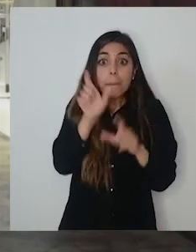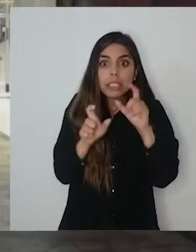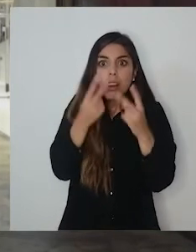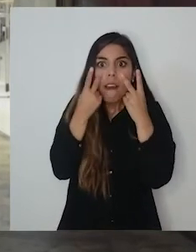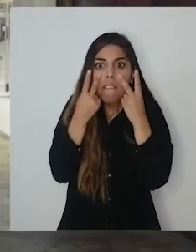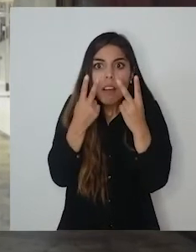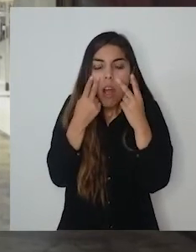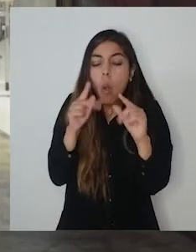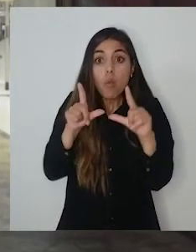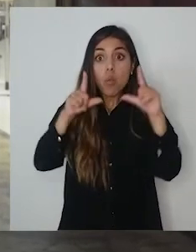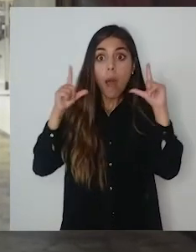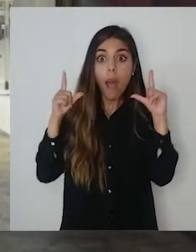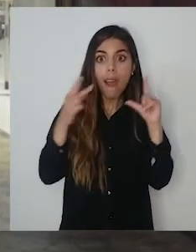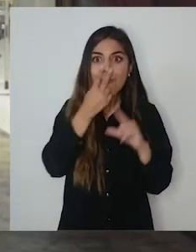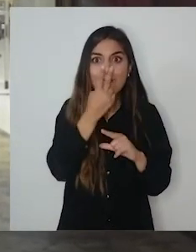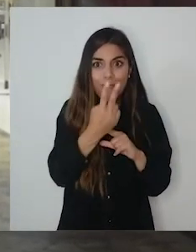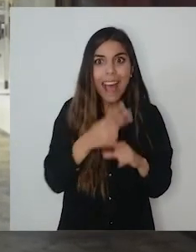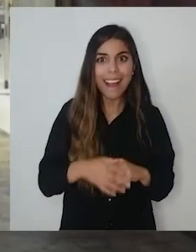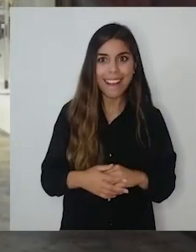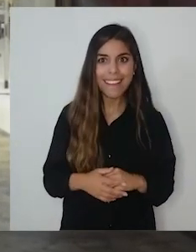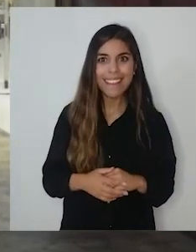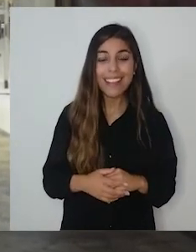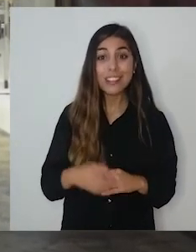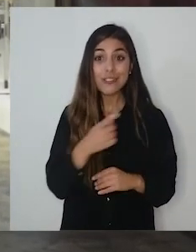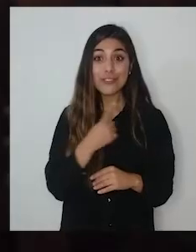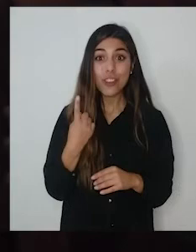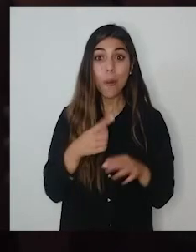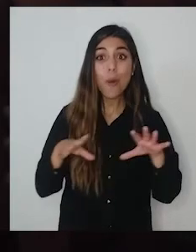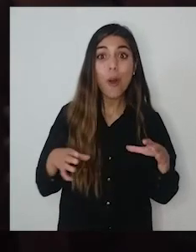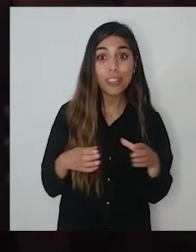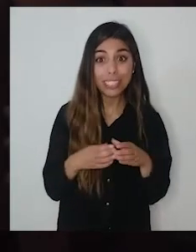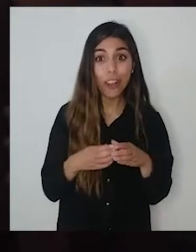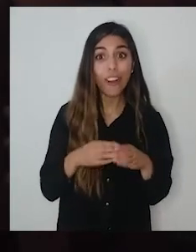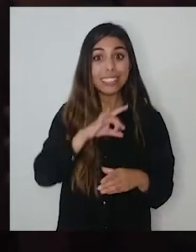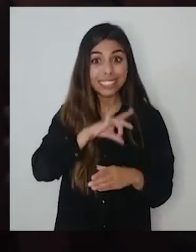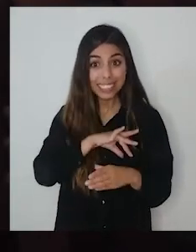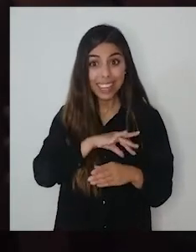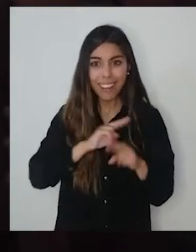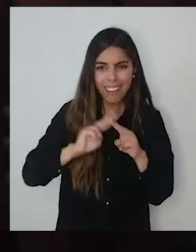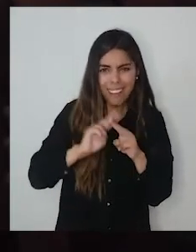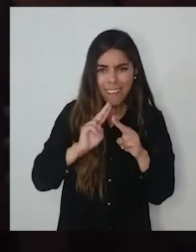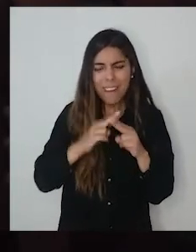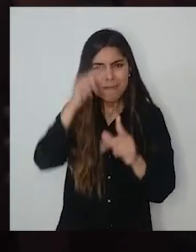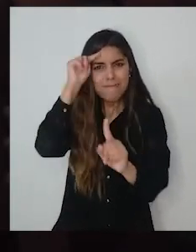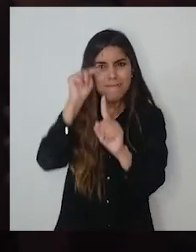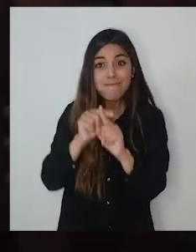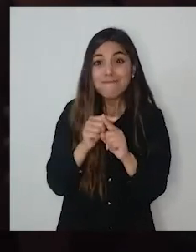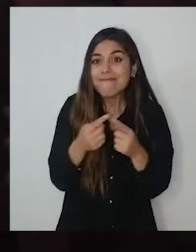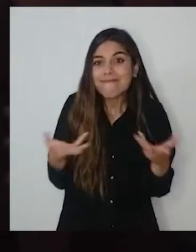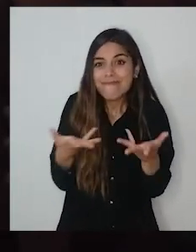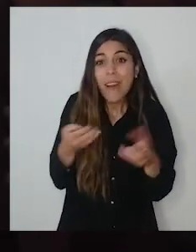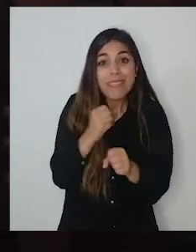público a través de la galería, de la salida de la galería. Nosotros como Consejo de Monumentos Nacionales, básicamente lo que estamos